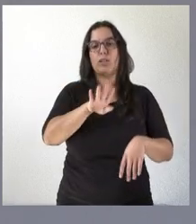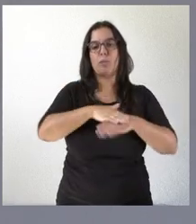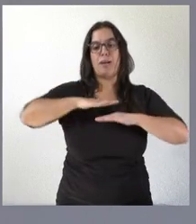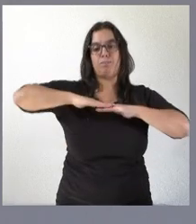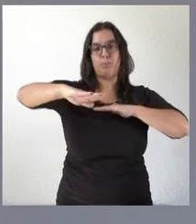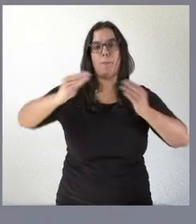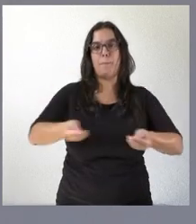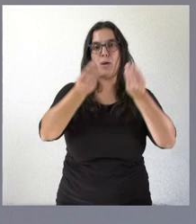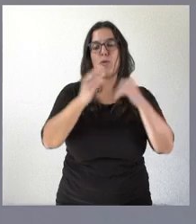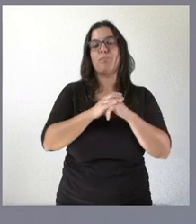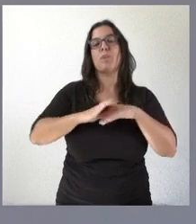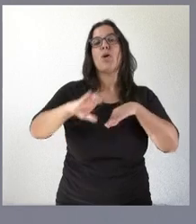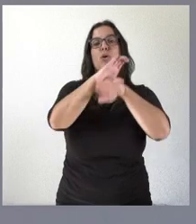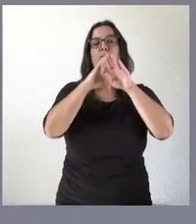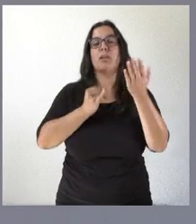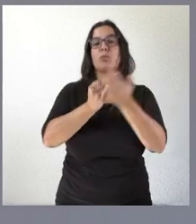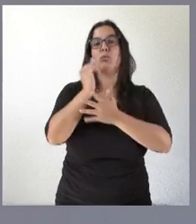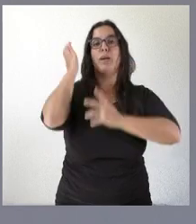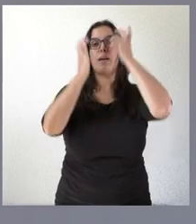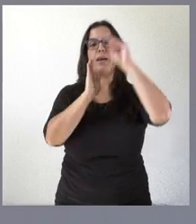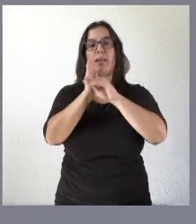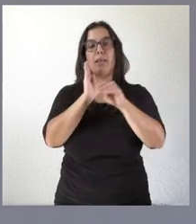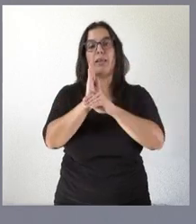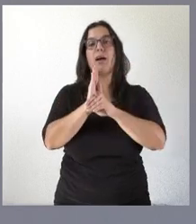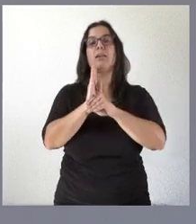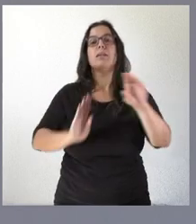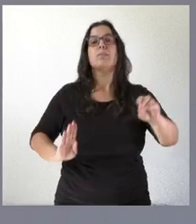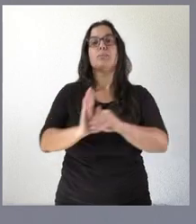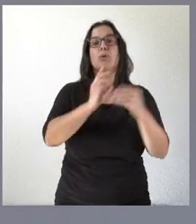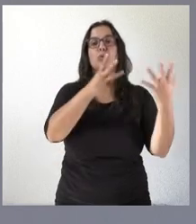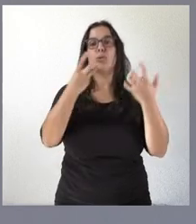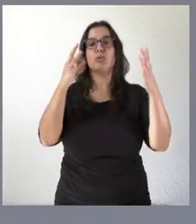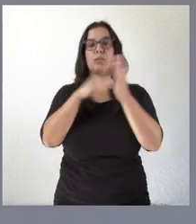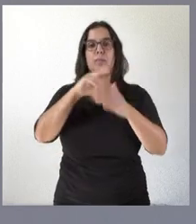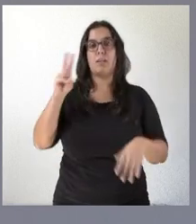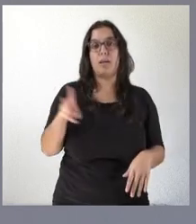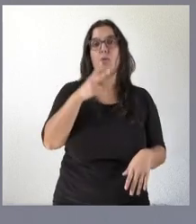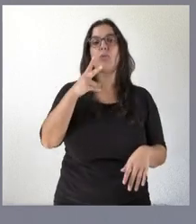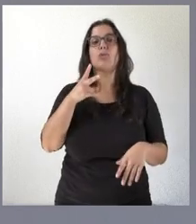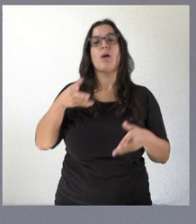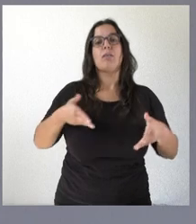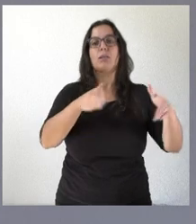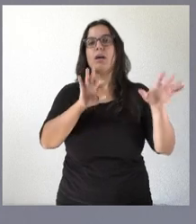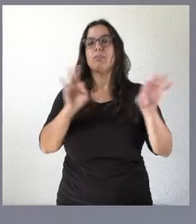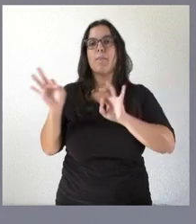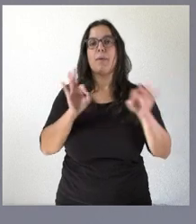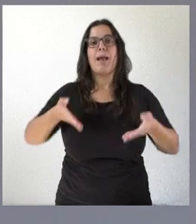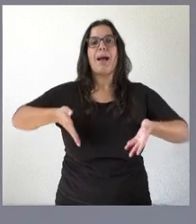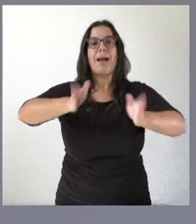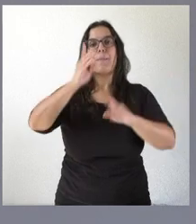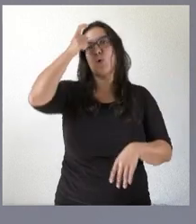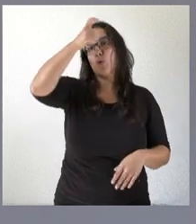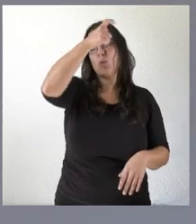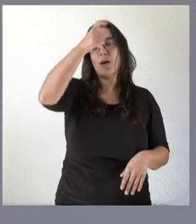Agricultura y Ganadería condiciona por importe de 880.000 euros diversos caminos rurales en la Sierra de la